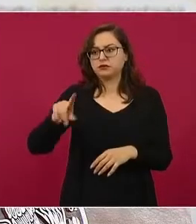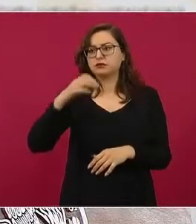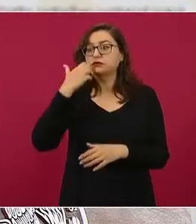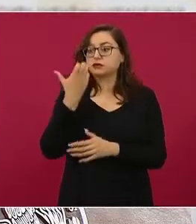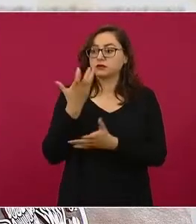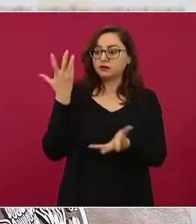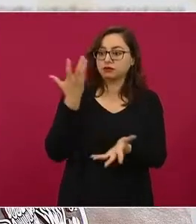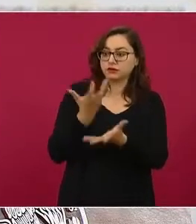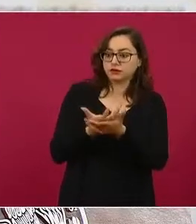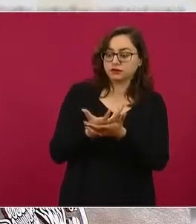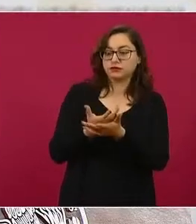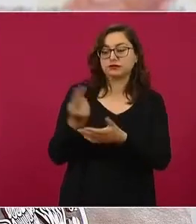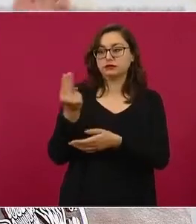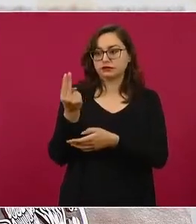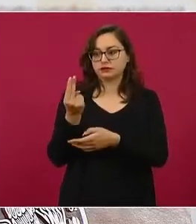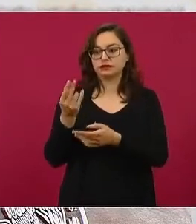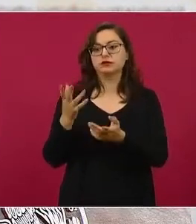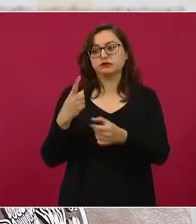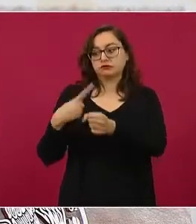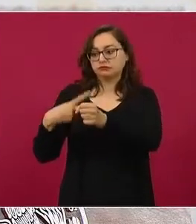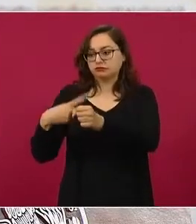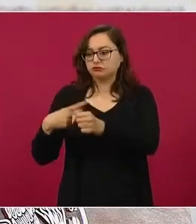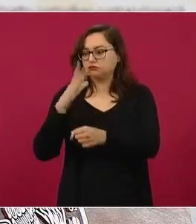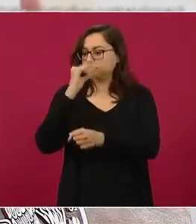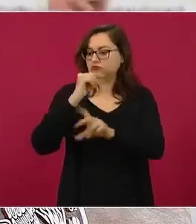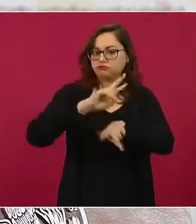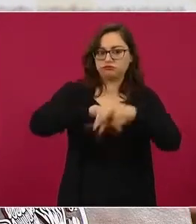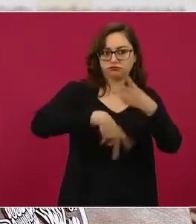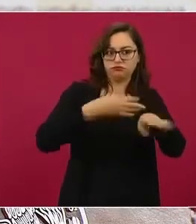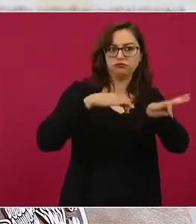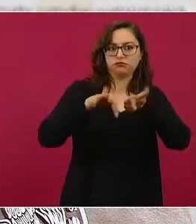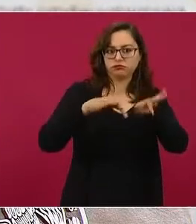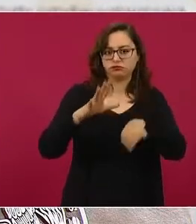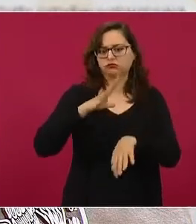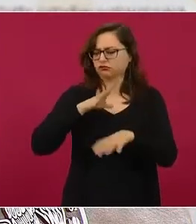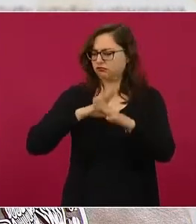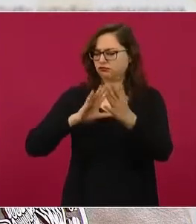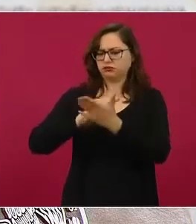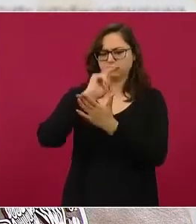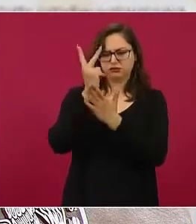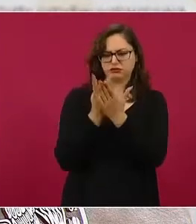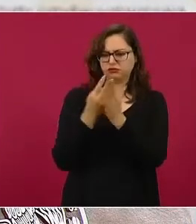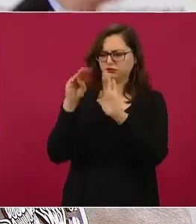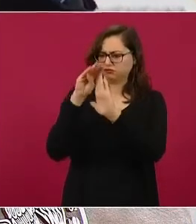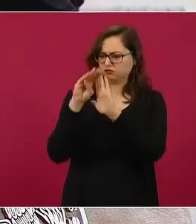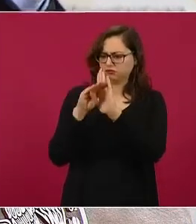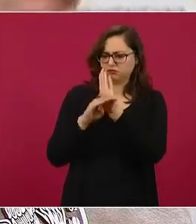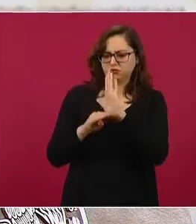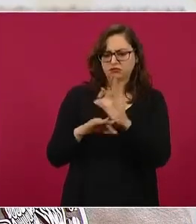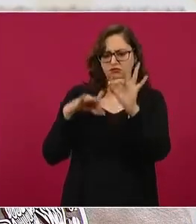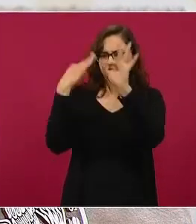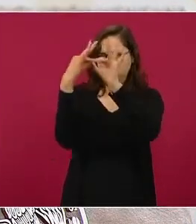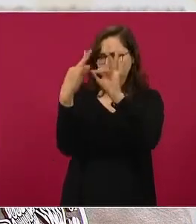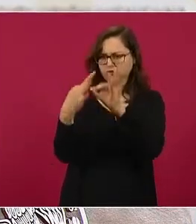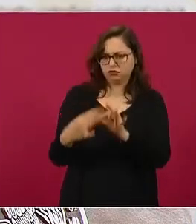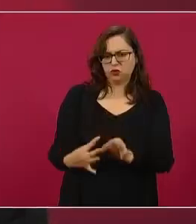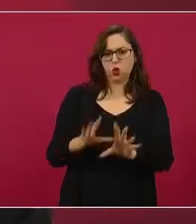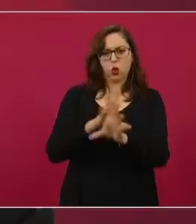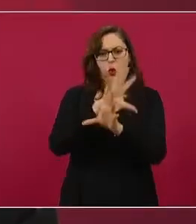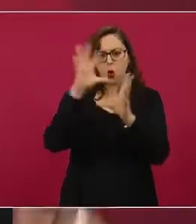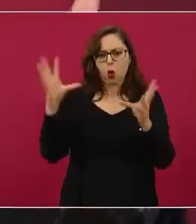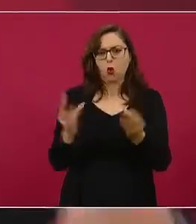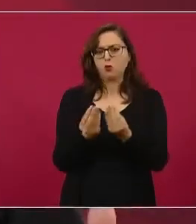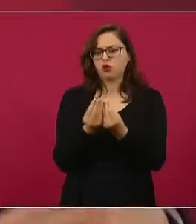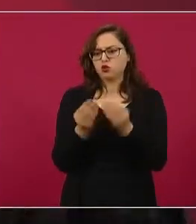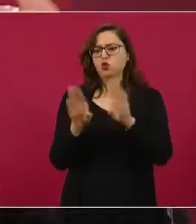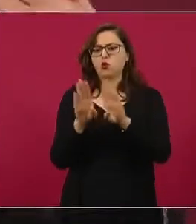incapacidad laboral. Hay todo un programa establecido en la página del propio instituto, están definidos los